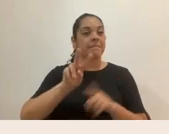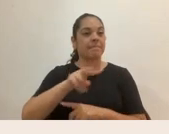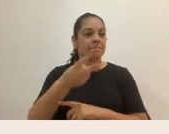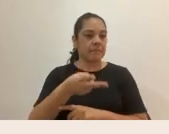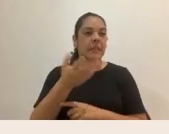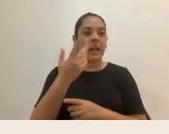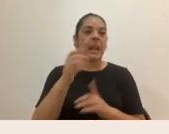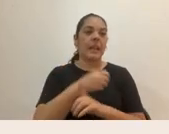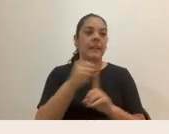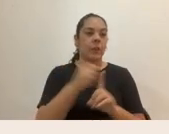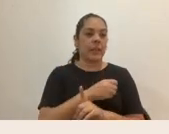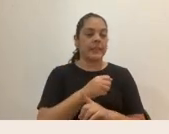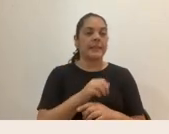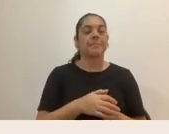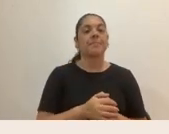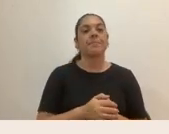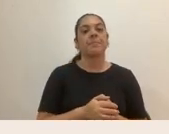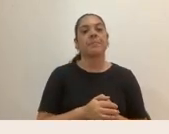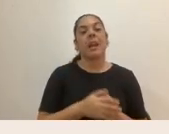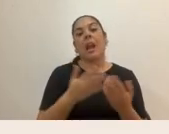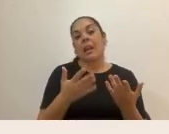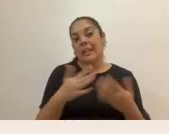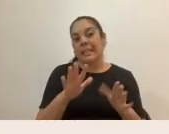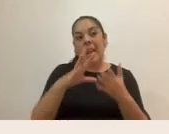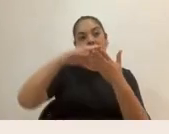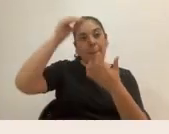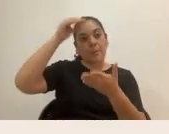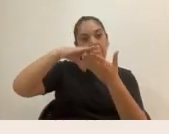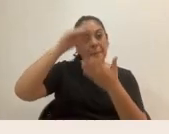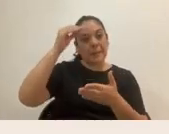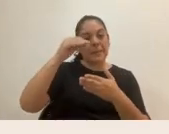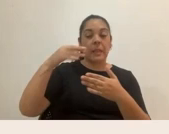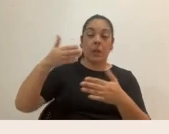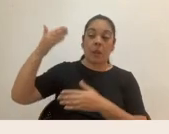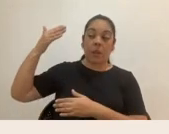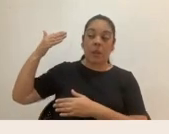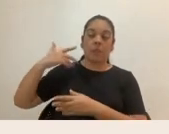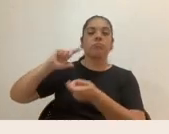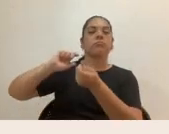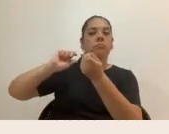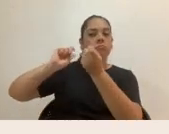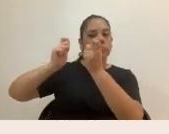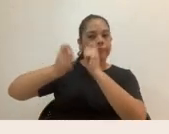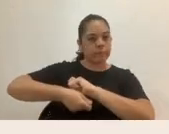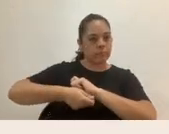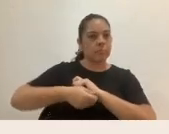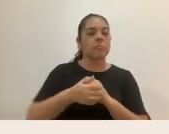A eso que tal vez hemos aprendido y con lo que generacionalmente hemos luchado.